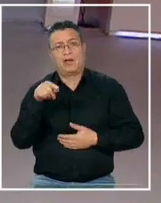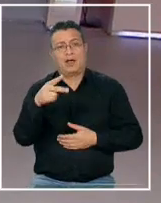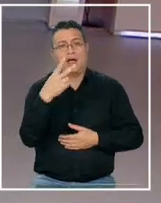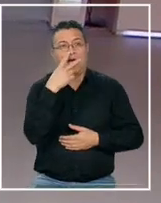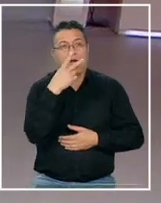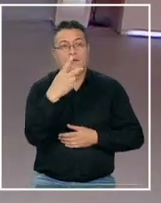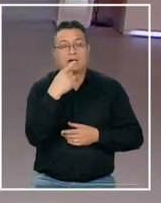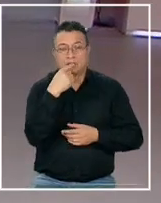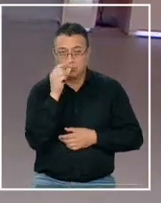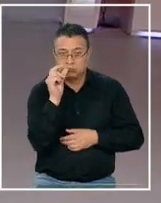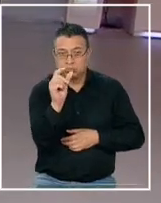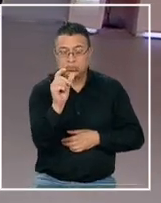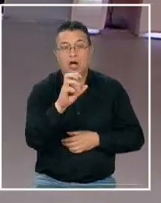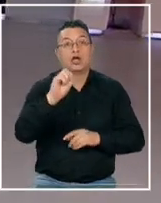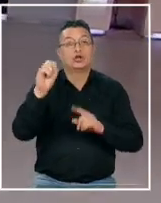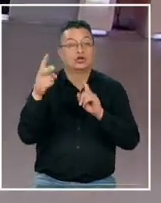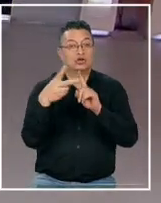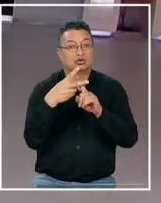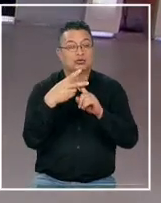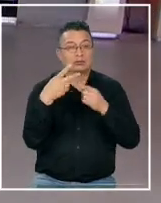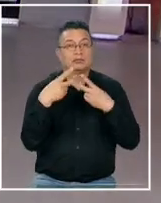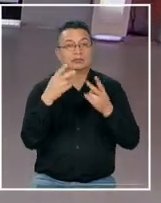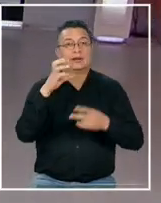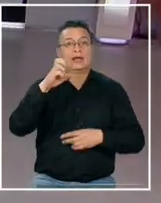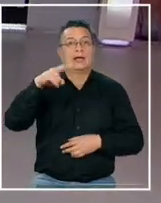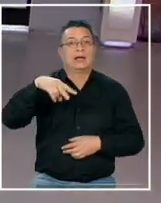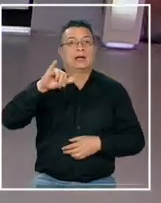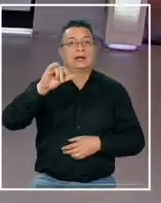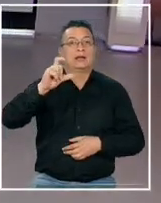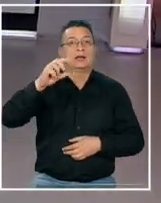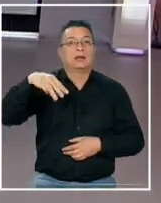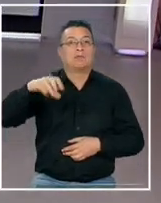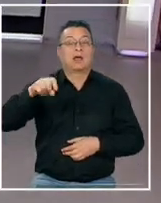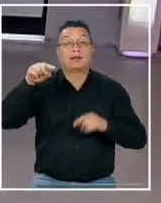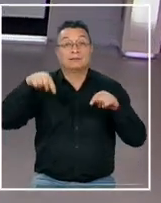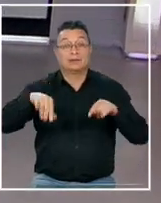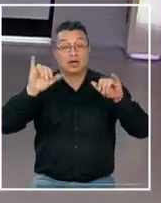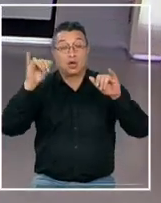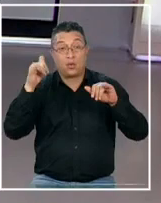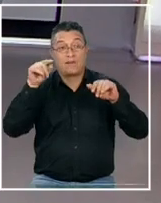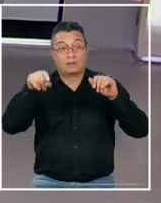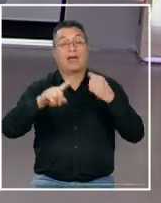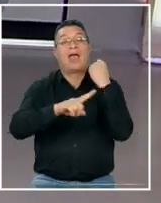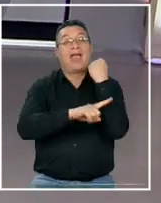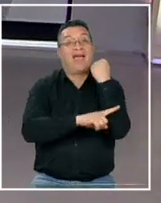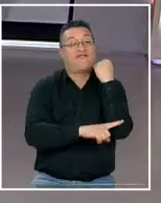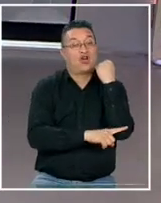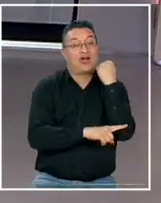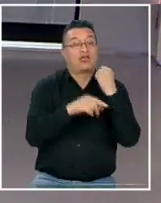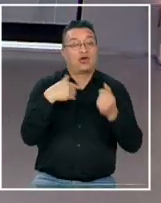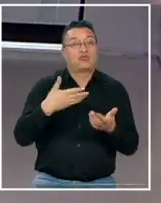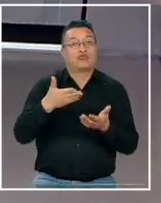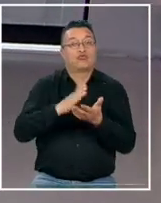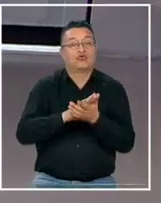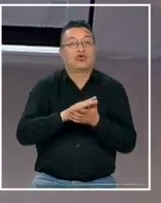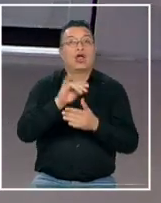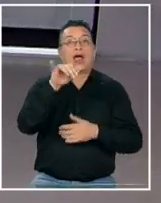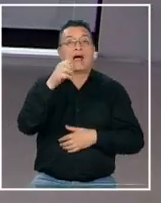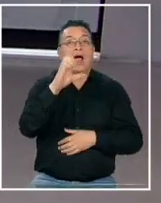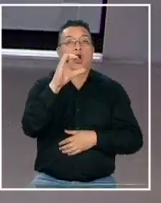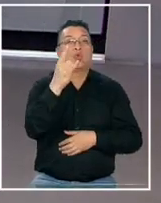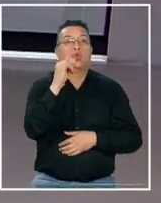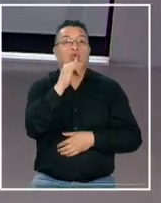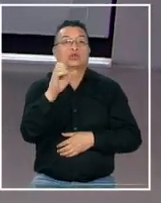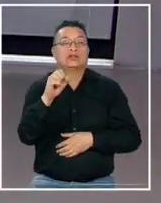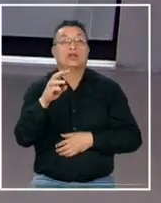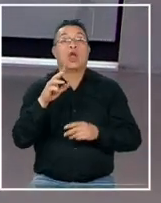adelante del segundo capítulo de Enigma claro este jueves es el caso de la abogada que murió en el jacuzzi en un motel se recuerda usted